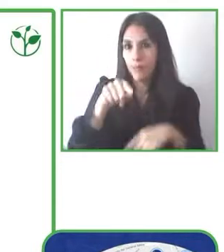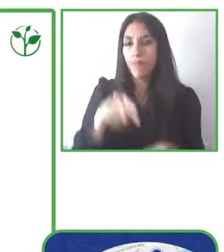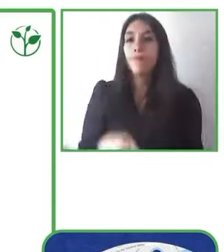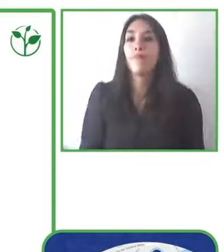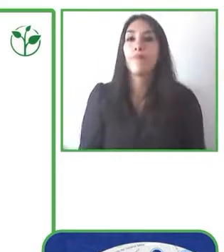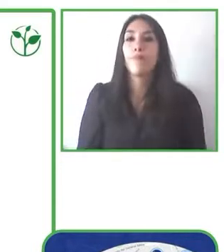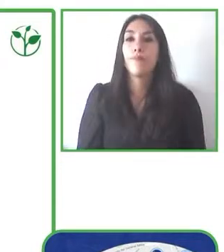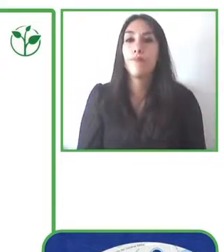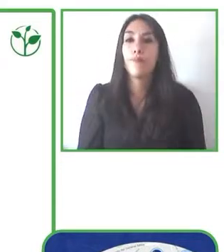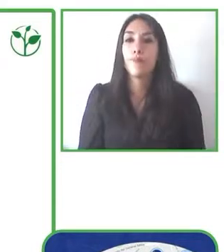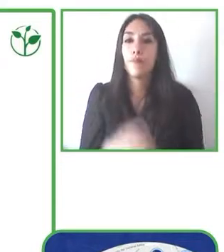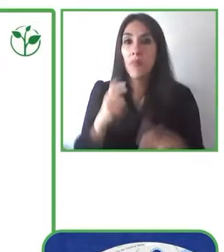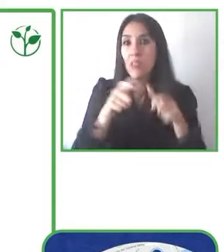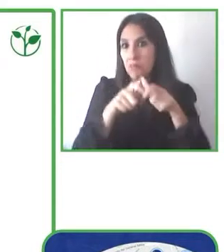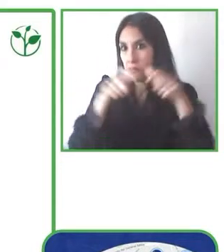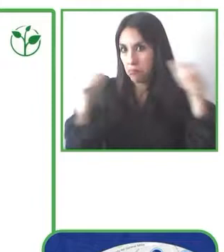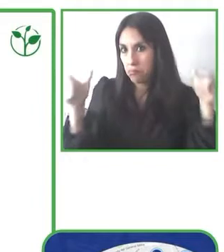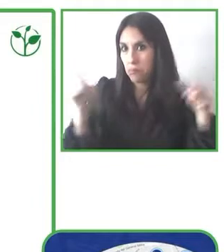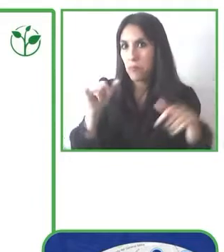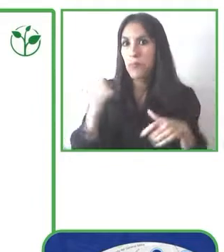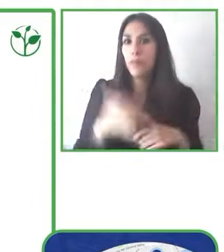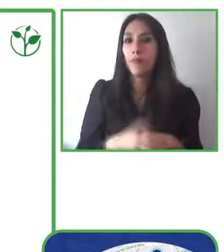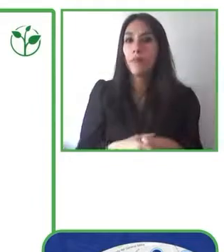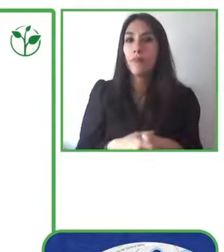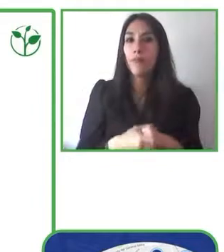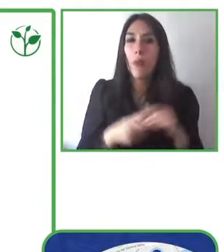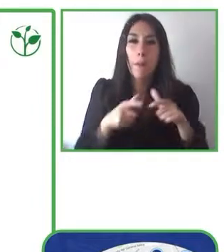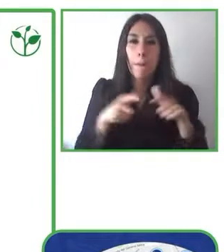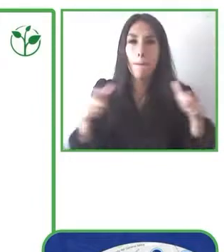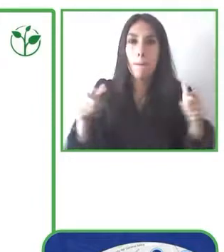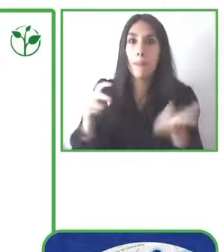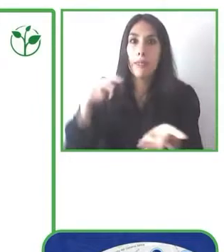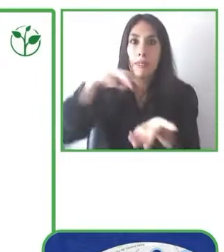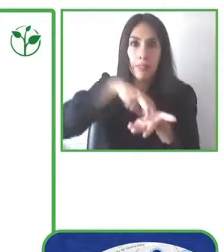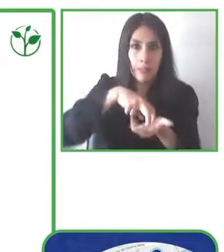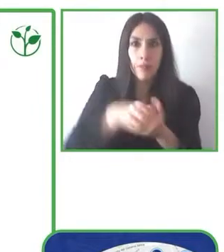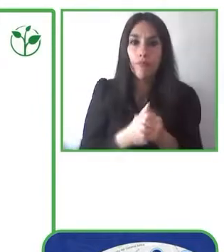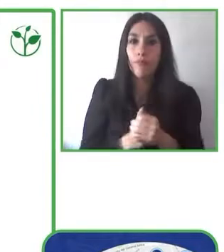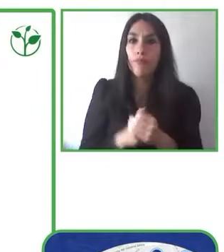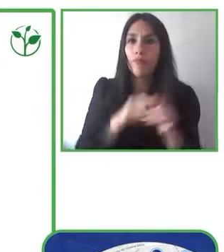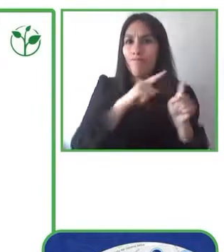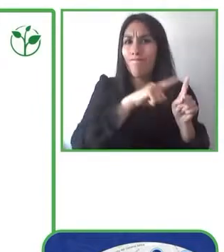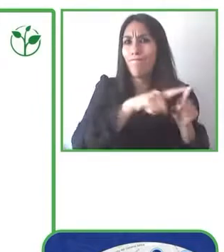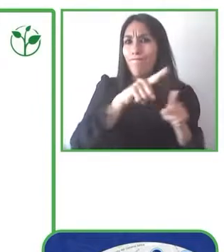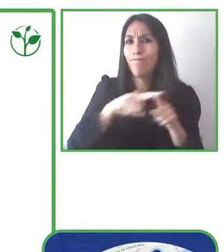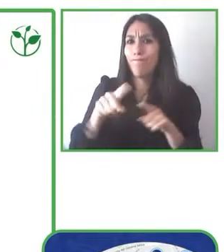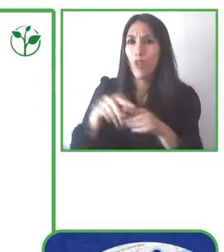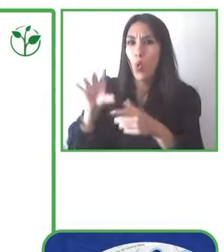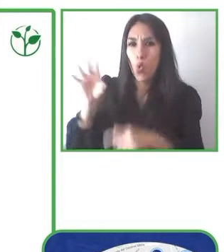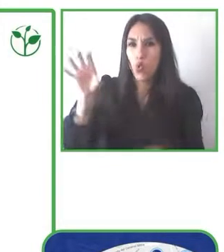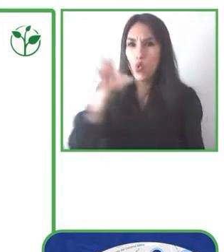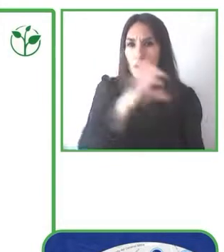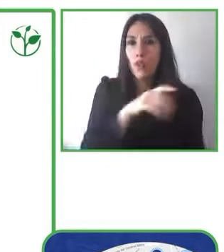la presencia en otros territorios de Europa y también en otros países. Y os dejo con un